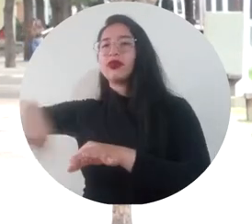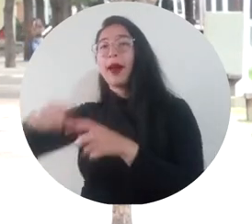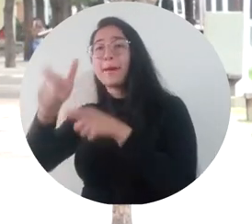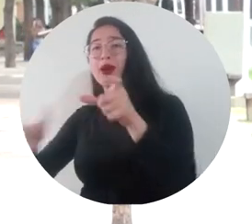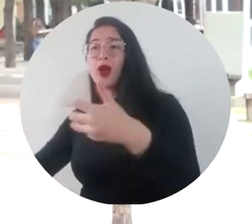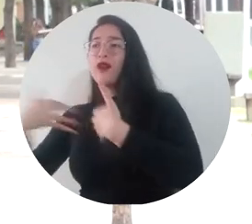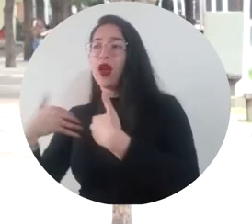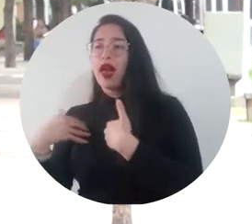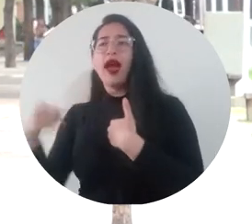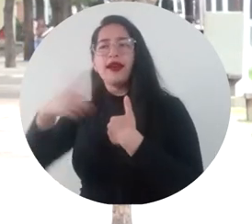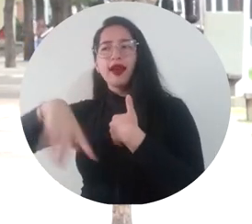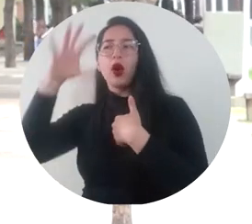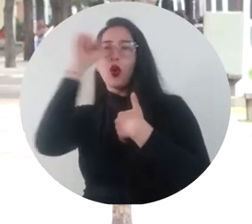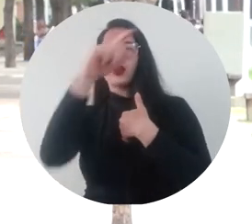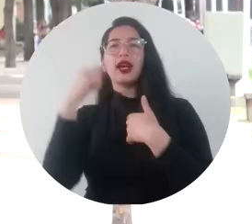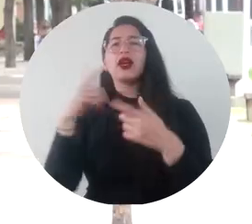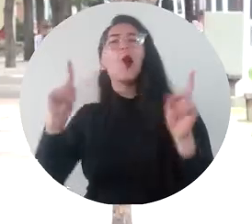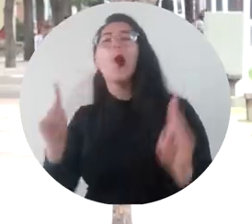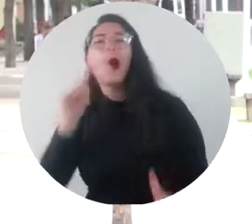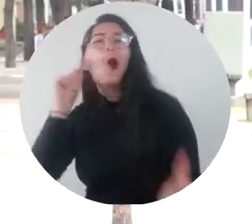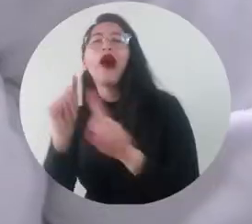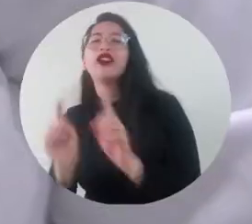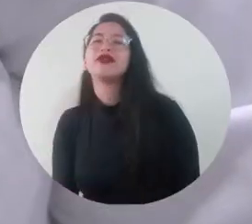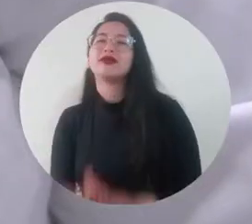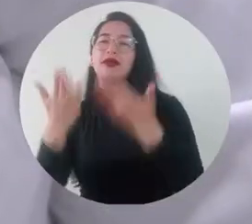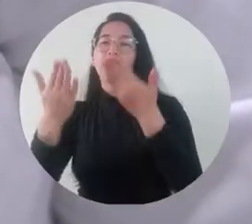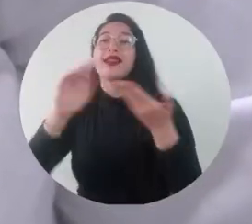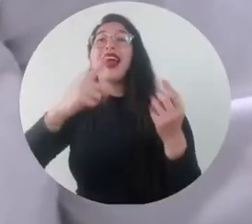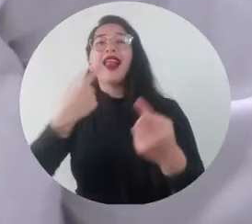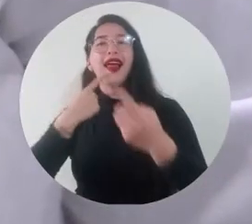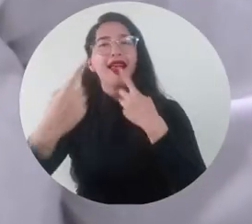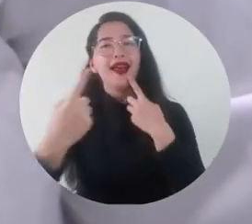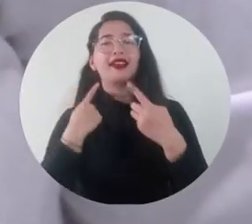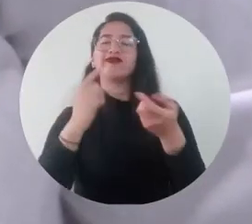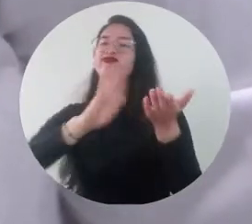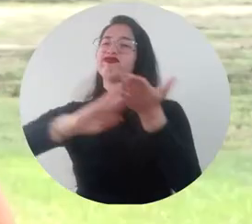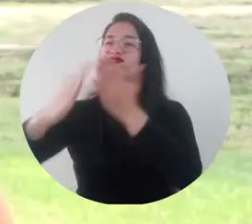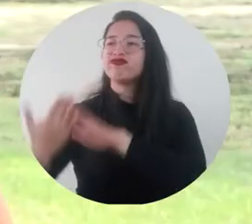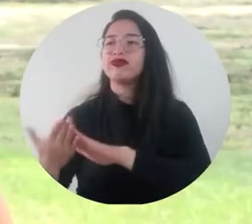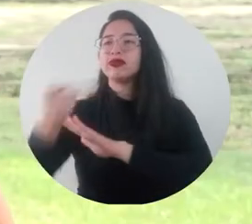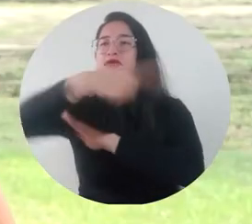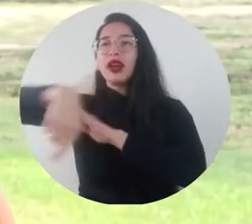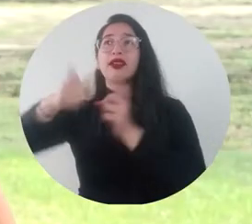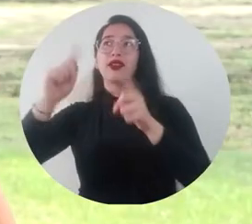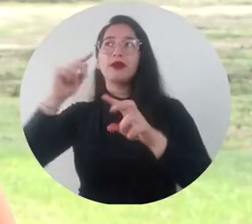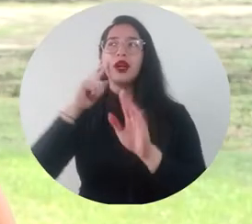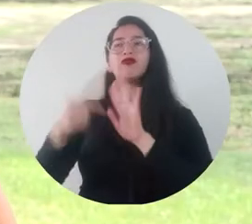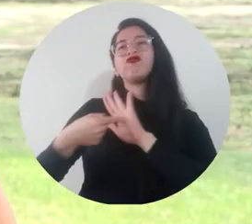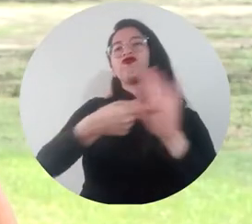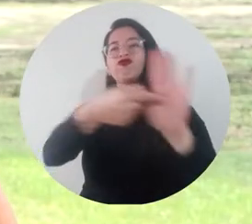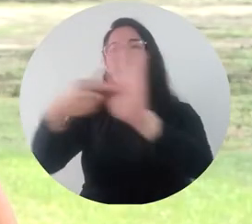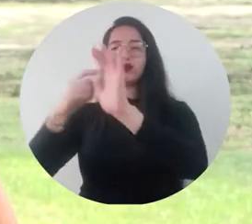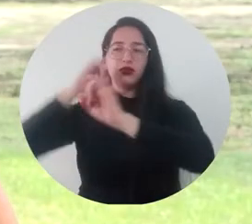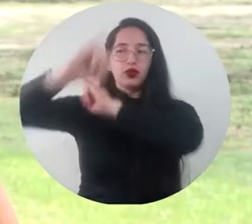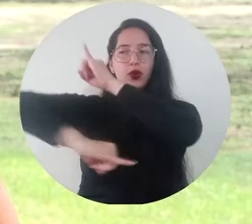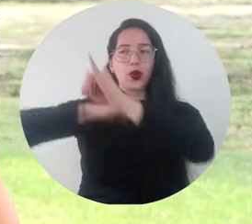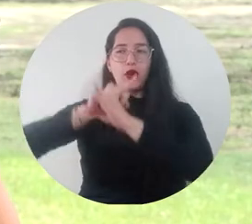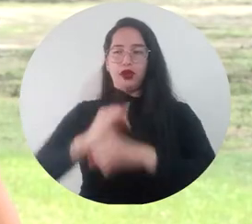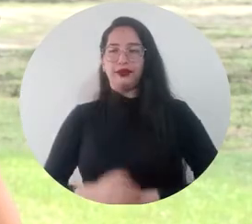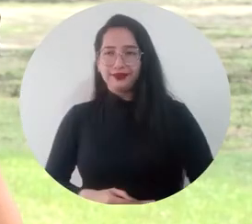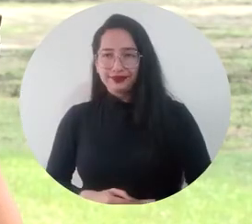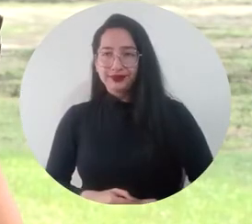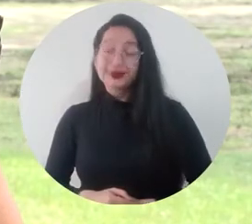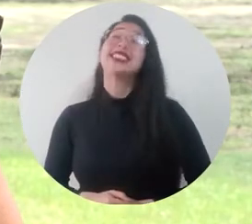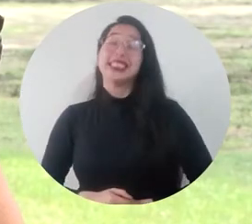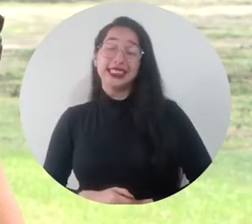creando este tipo de ponencias este tipo de espacios de diálogo a nivel nacional e internacional La importancia que tiene el